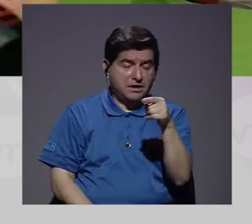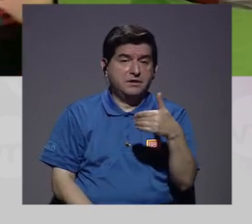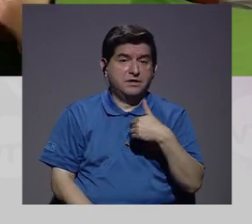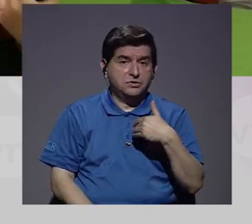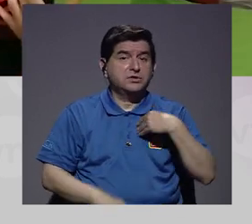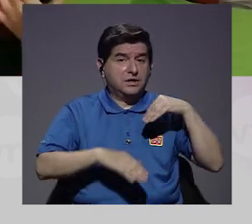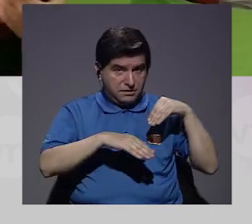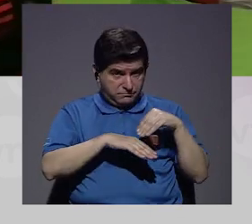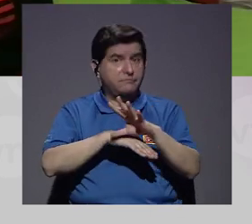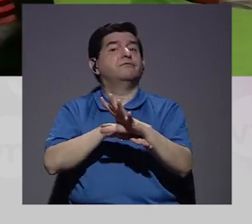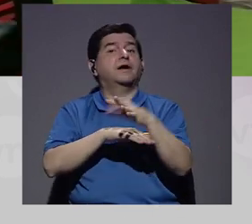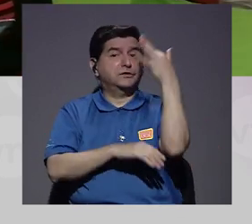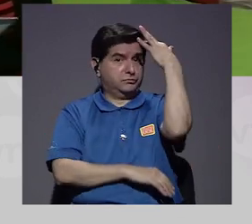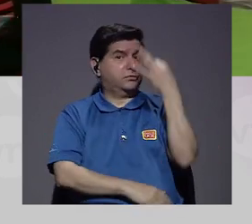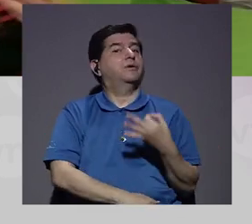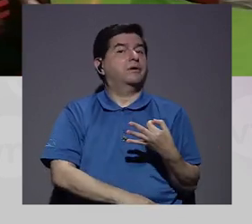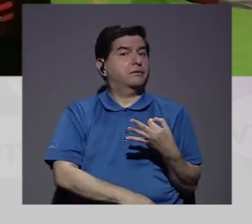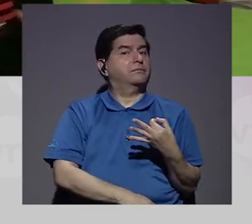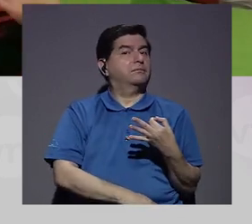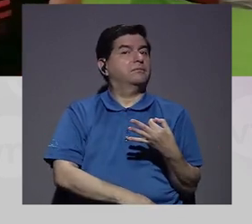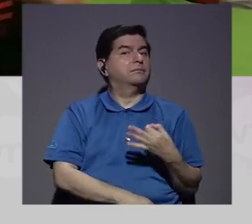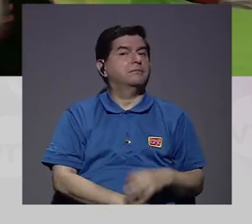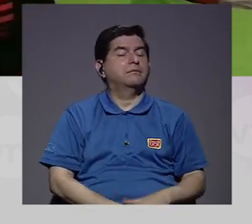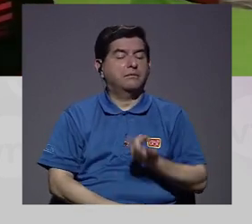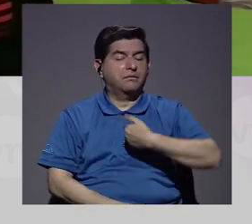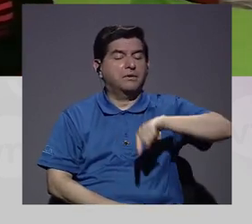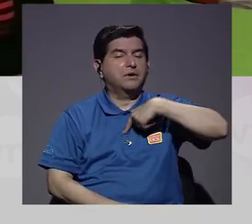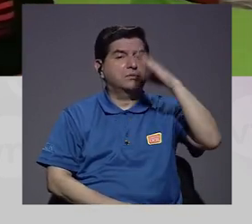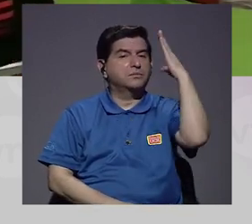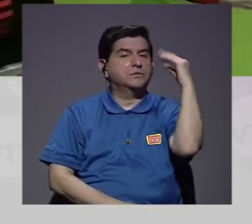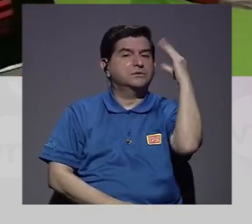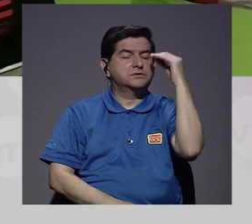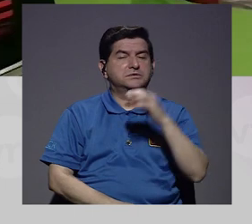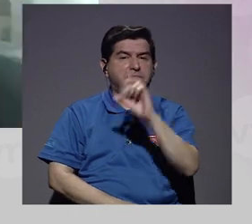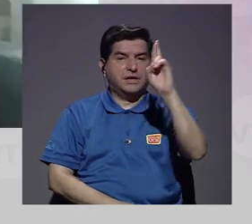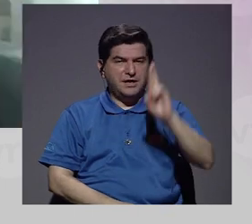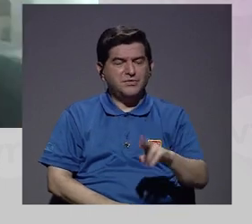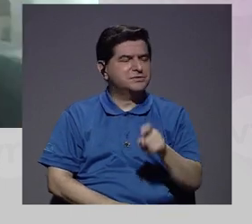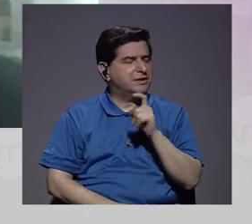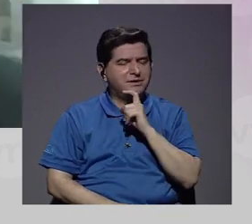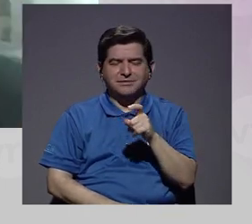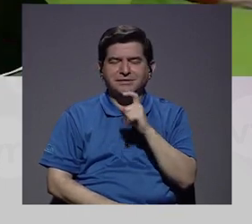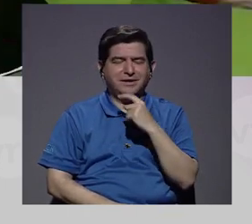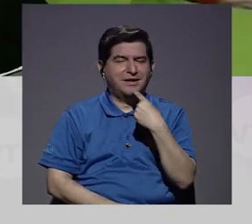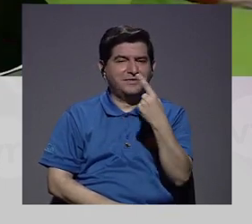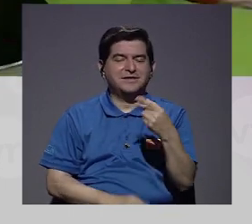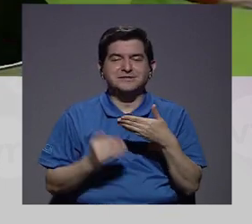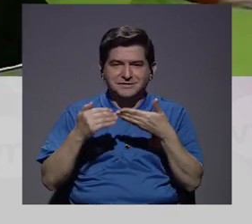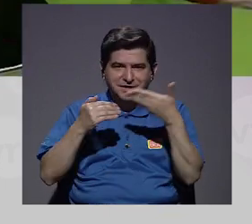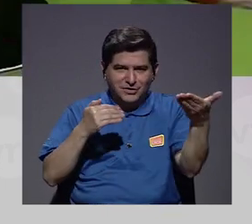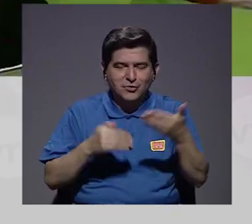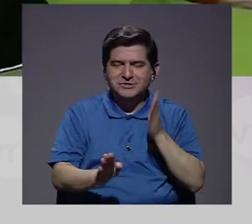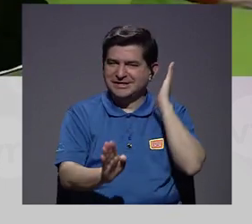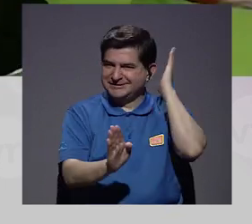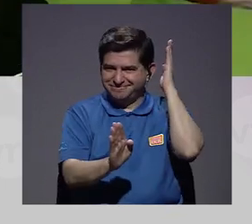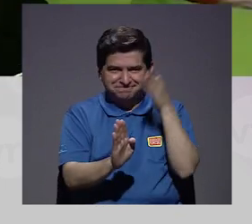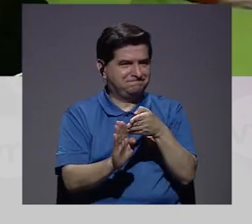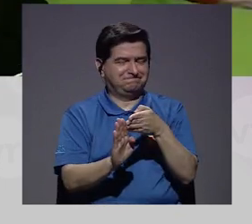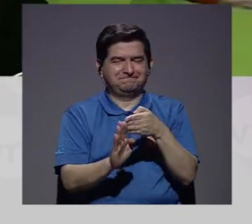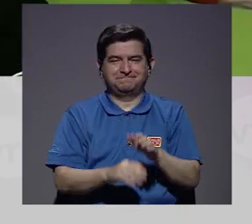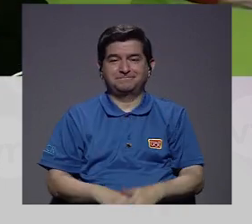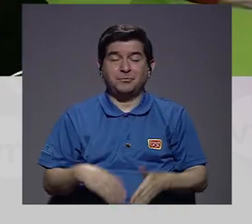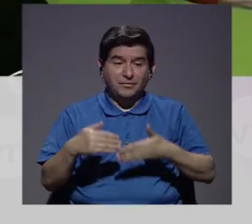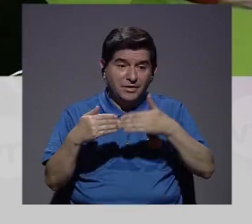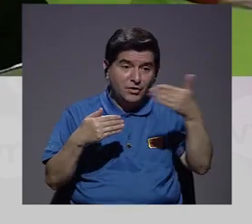que eso tiene un efecto, me imagino, ¿verdad? En lo que estamos viviendo. En Costa Rica nos cuesta mucho decir las cosas tal